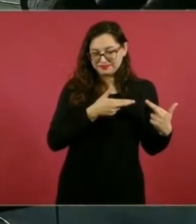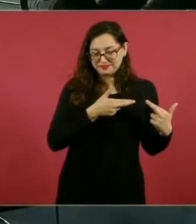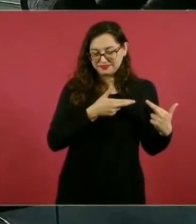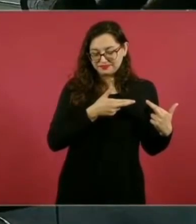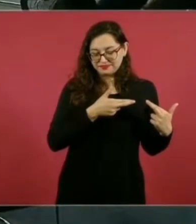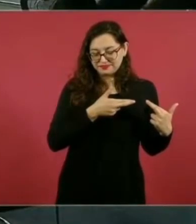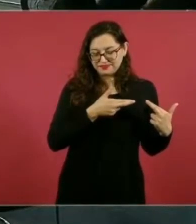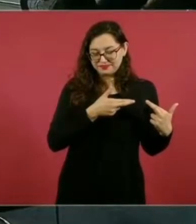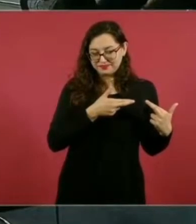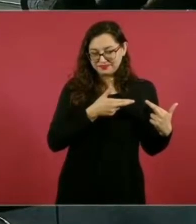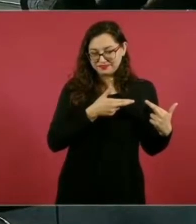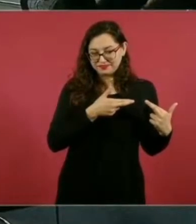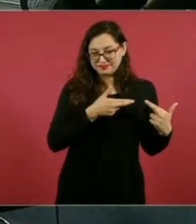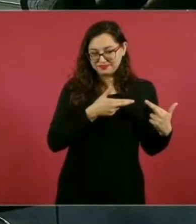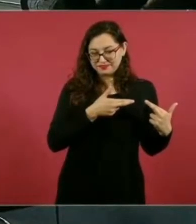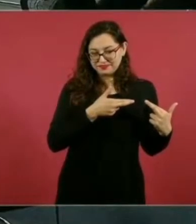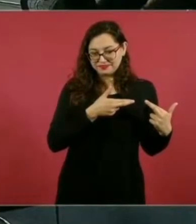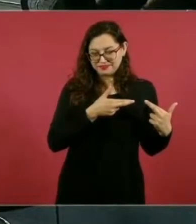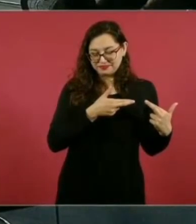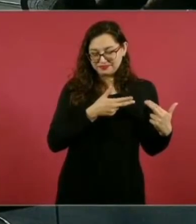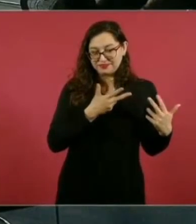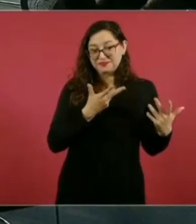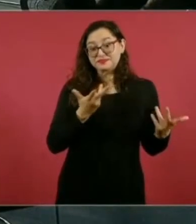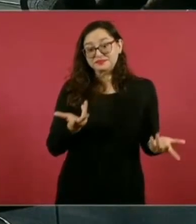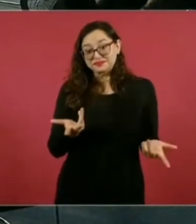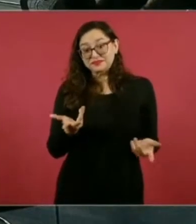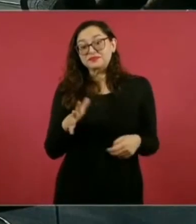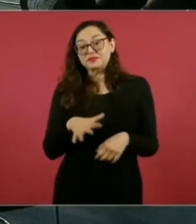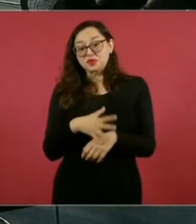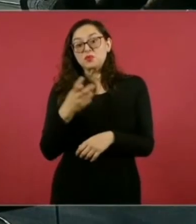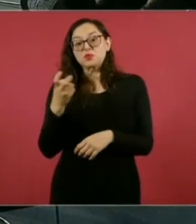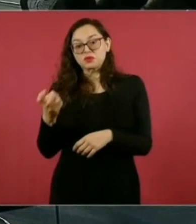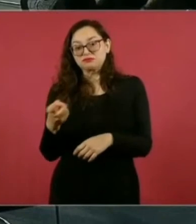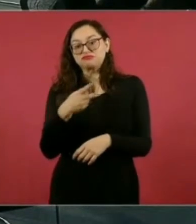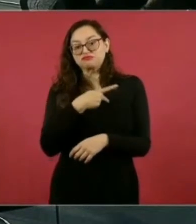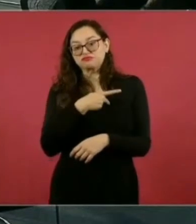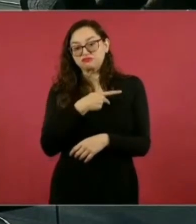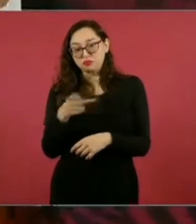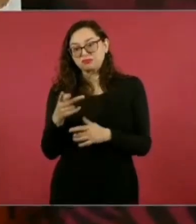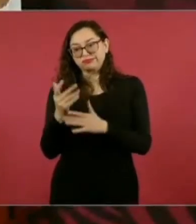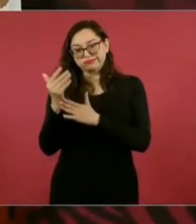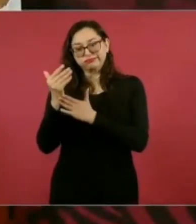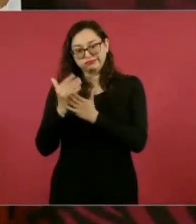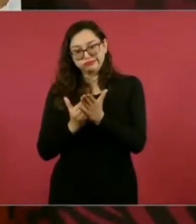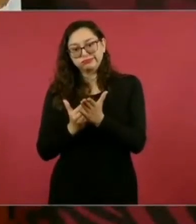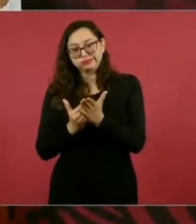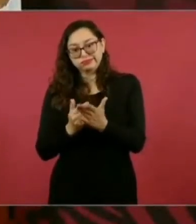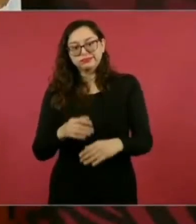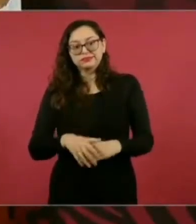le llevara a una proporción más reducida de la pobreza.